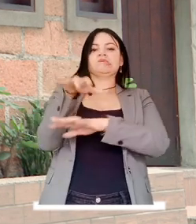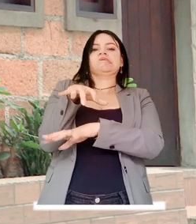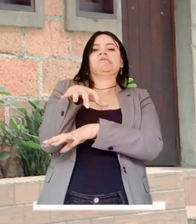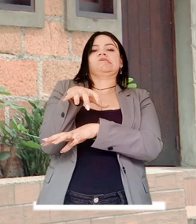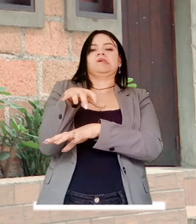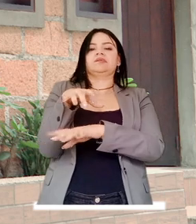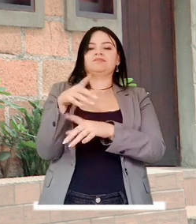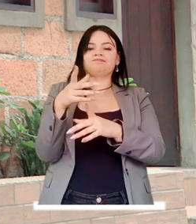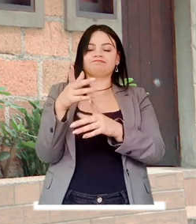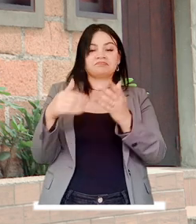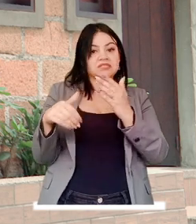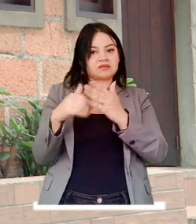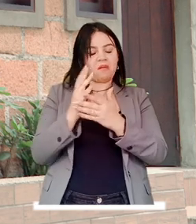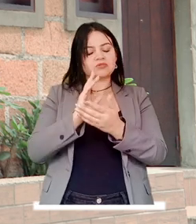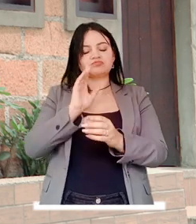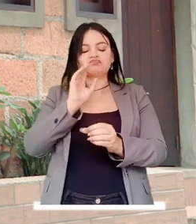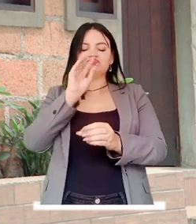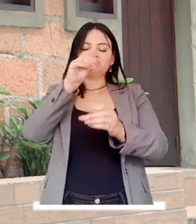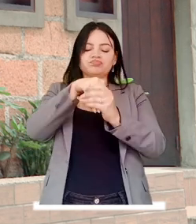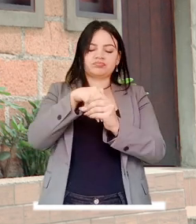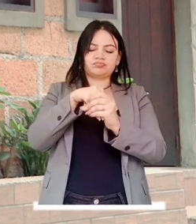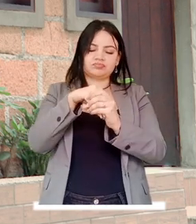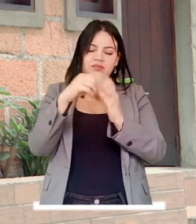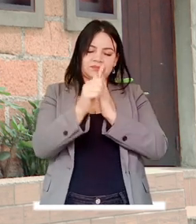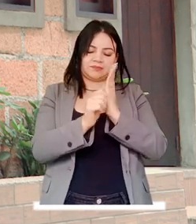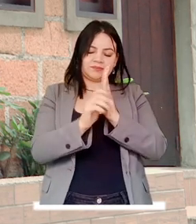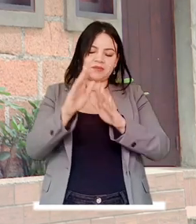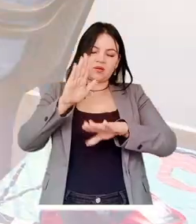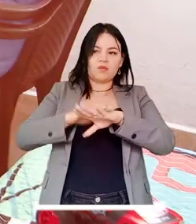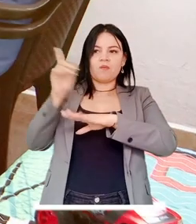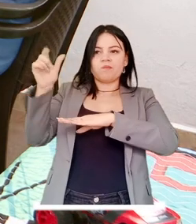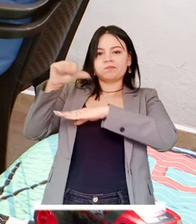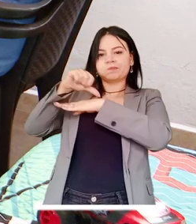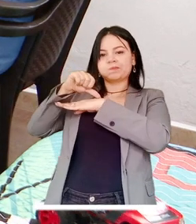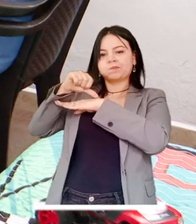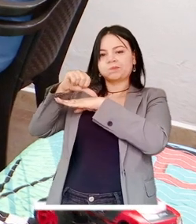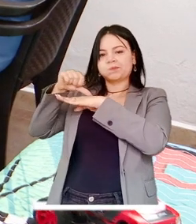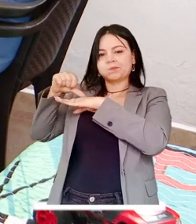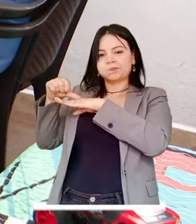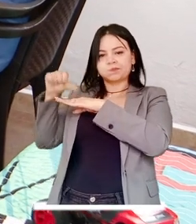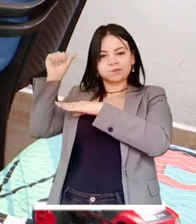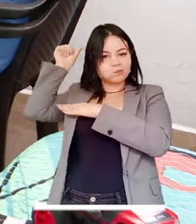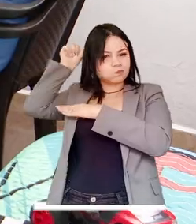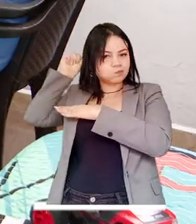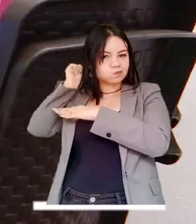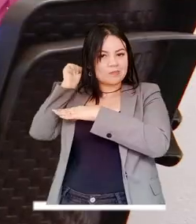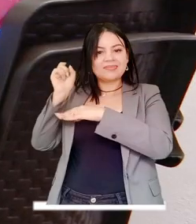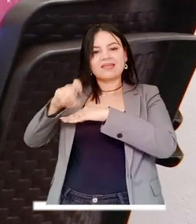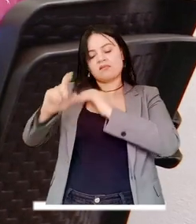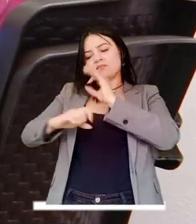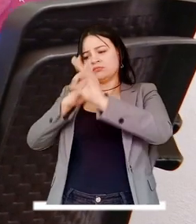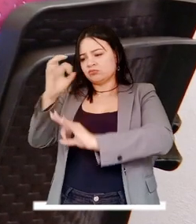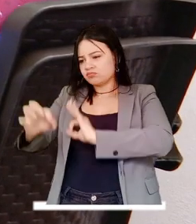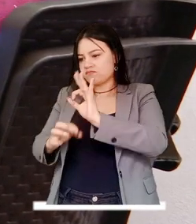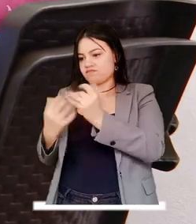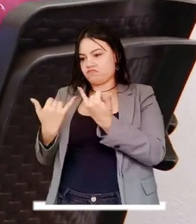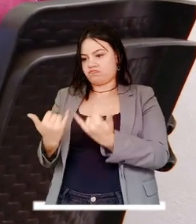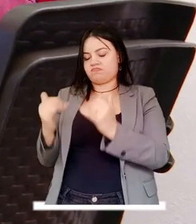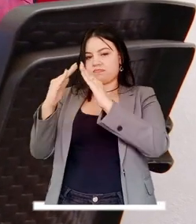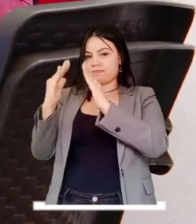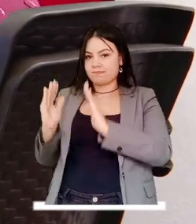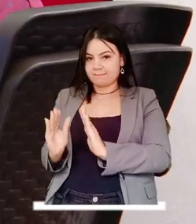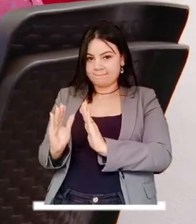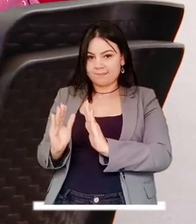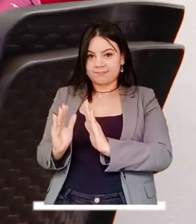a raíz de una cirugía que se la debíamos cuidar mucho y que más